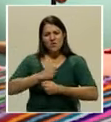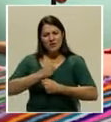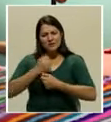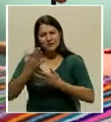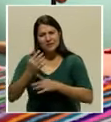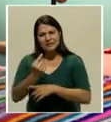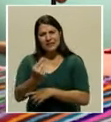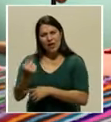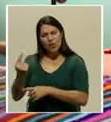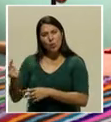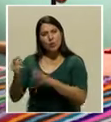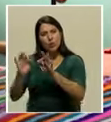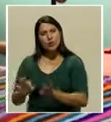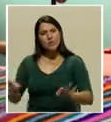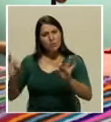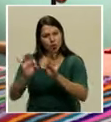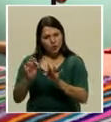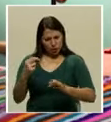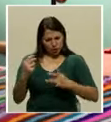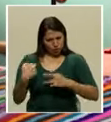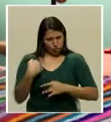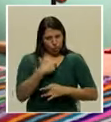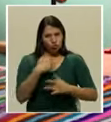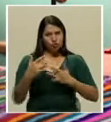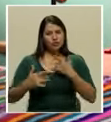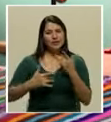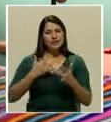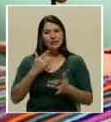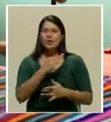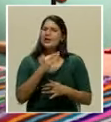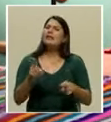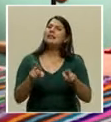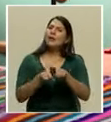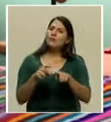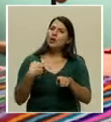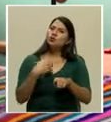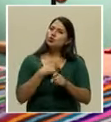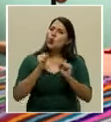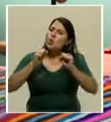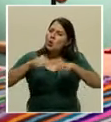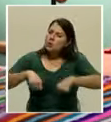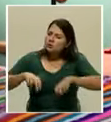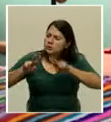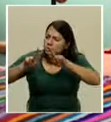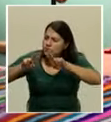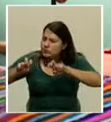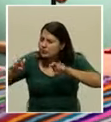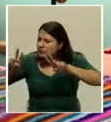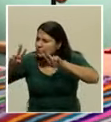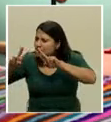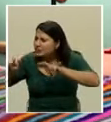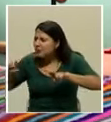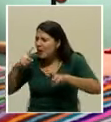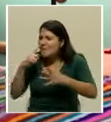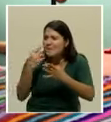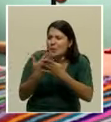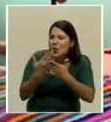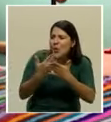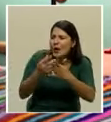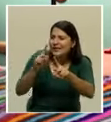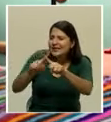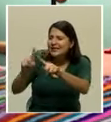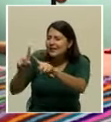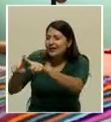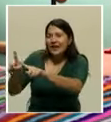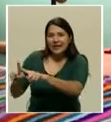peso, uno lo sentía. Y además uno podía explorar en prácticamente todas las ramas del arte,